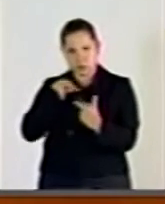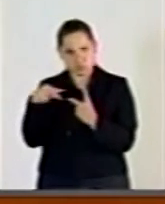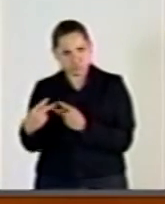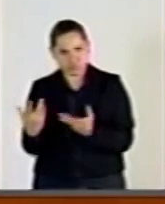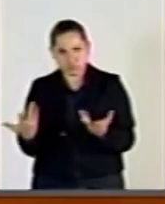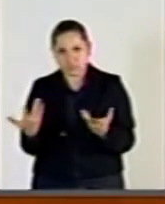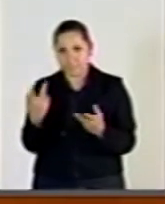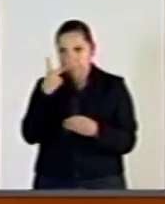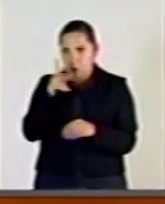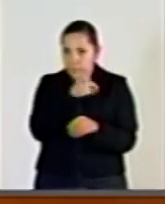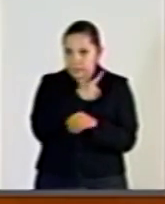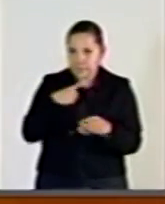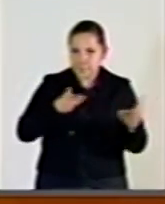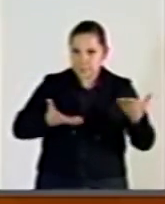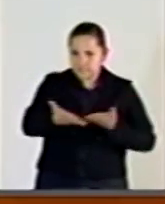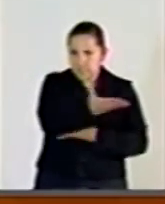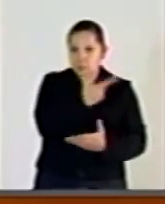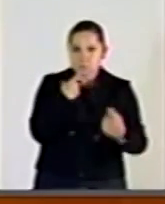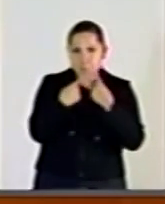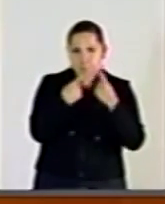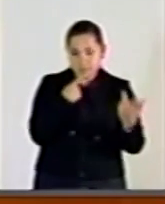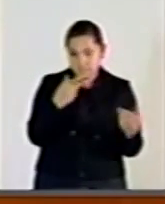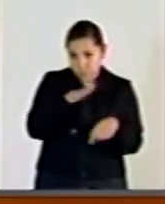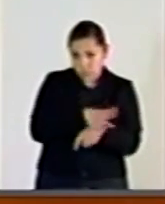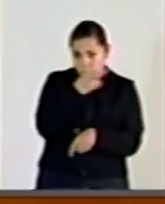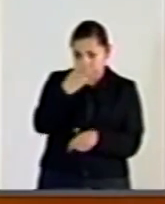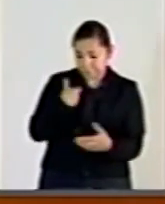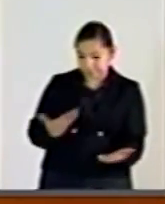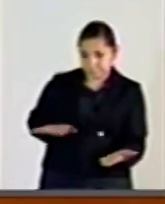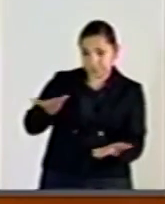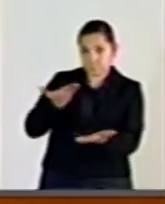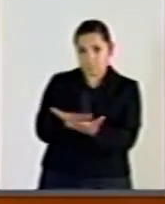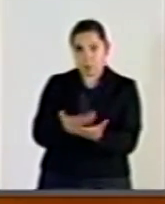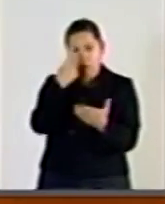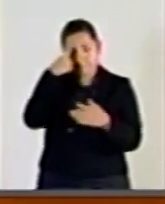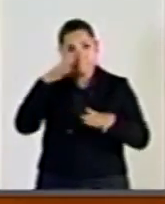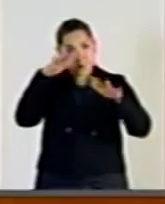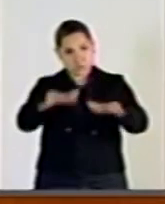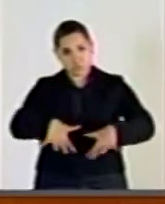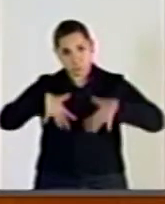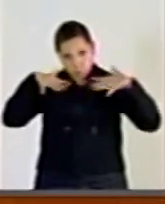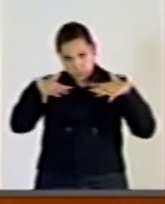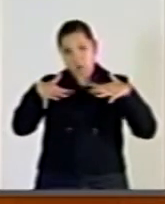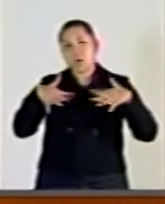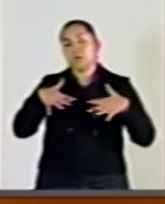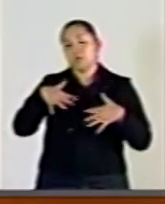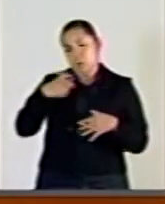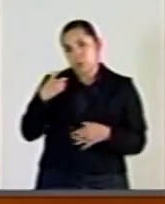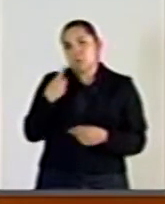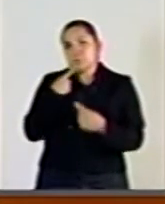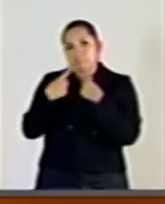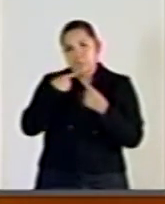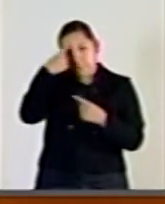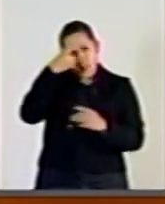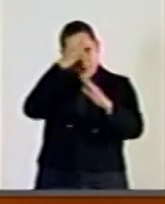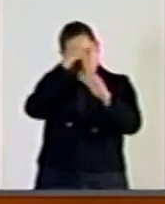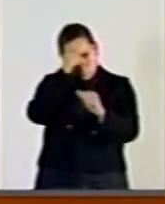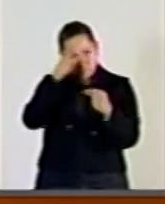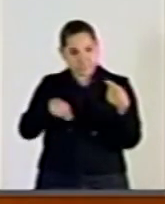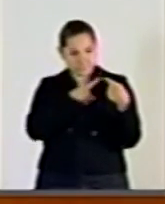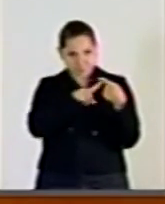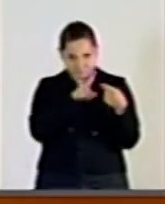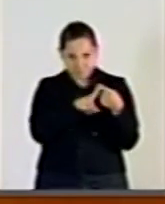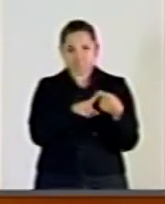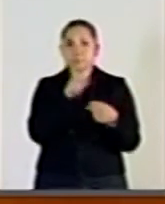expuesto y fundado, se somete a la consideración de esta soberanía el siguiente punto de acuerdo. Primero, la